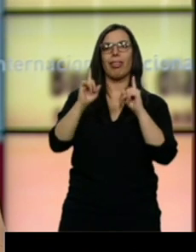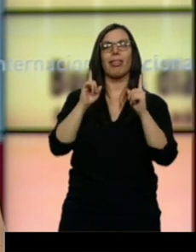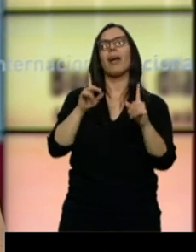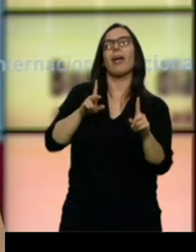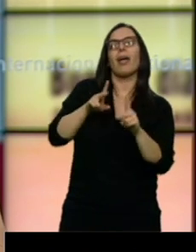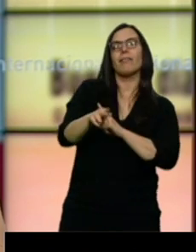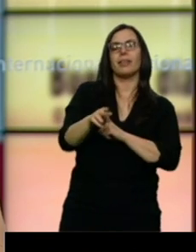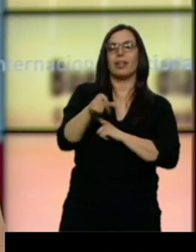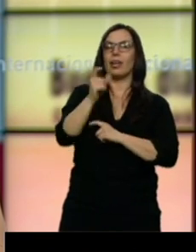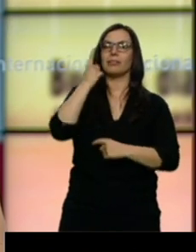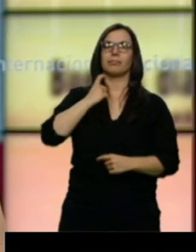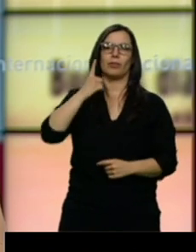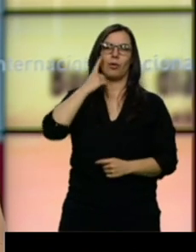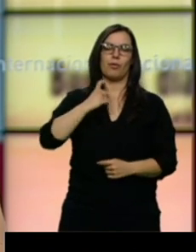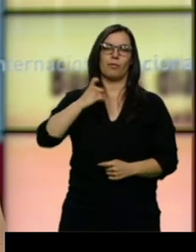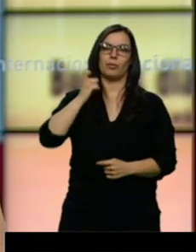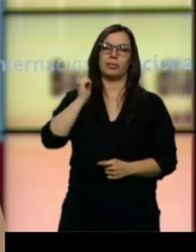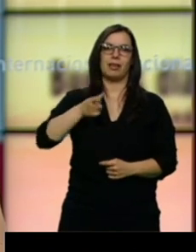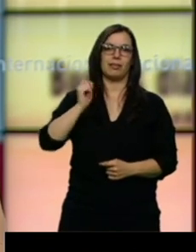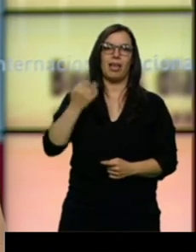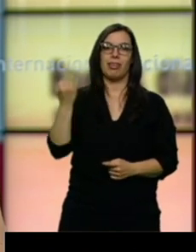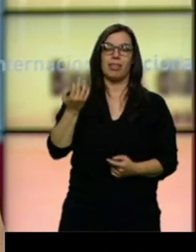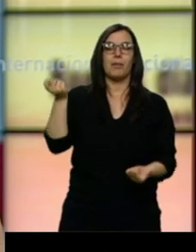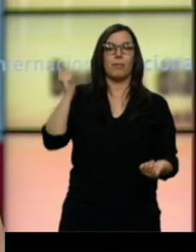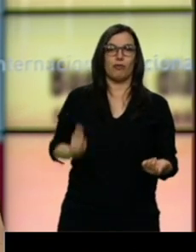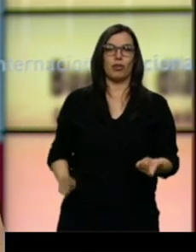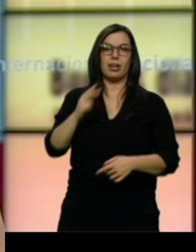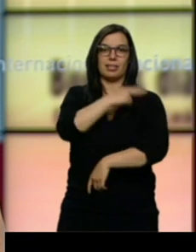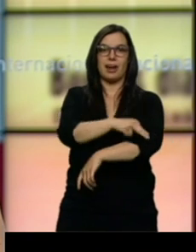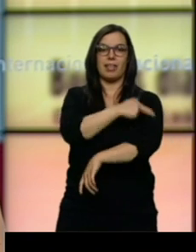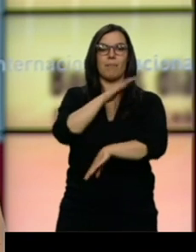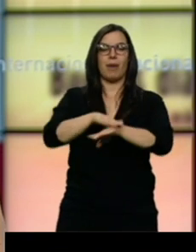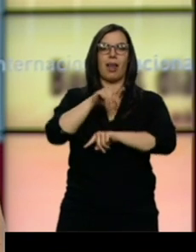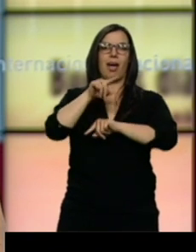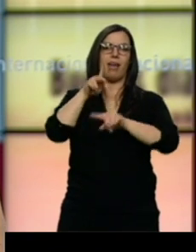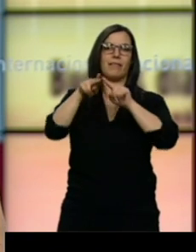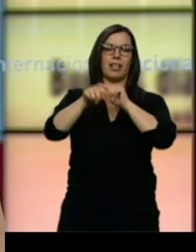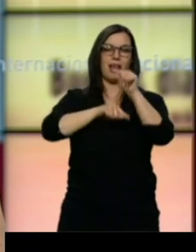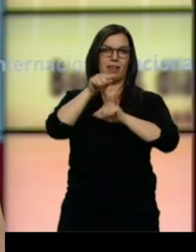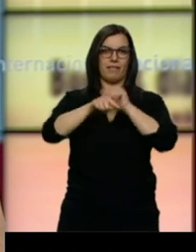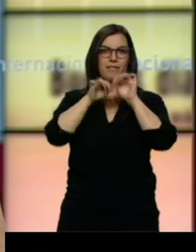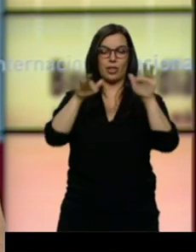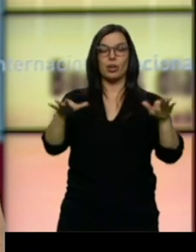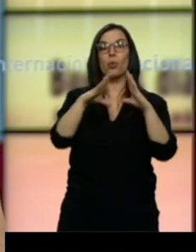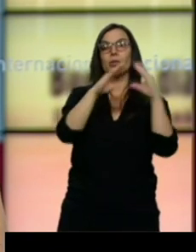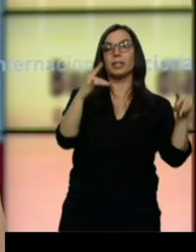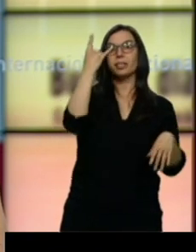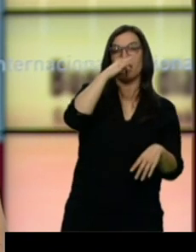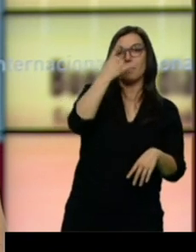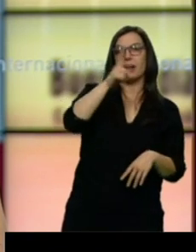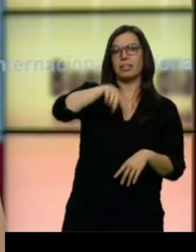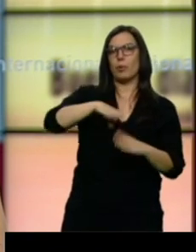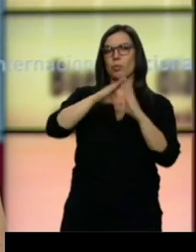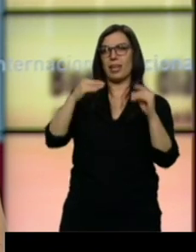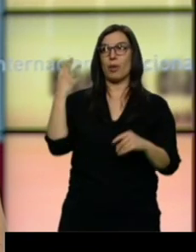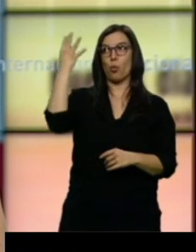habituarse los profesionales de la sanidad para evitar infecciones. La Universidad de Salamanca y otras cuatro universidades europeas han puesto en marcha